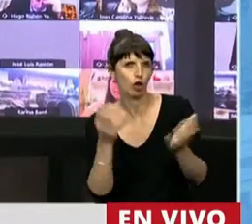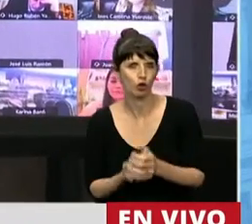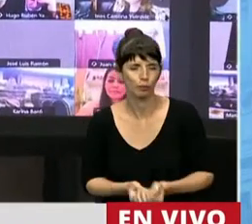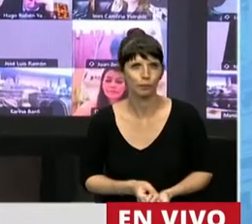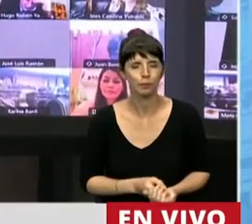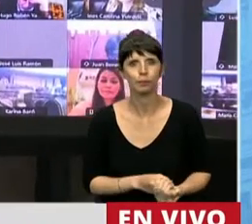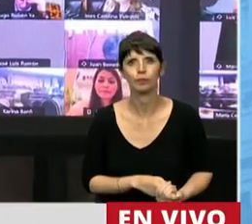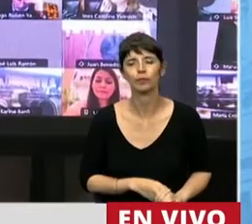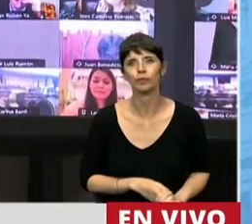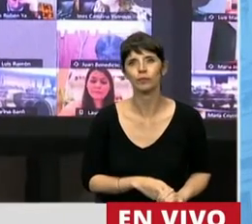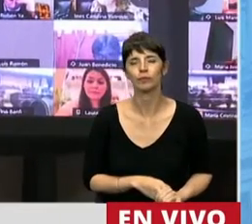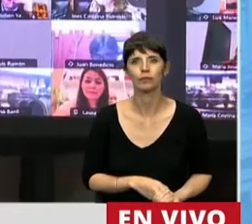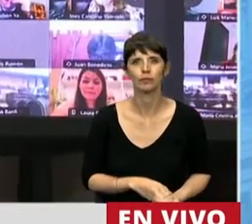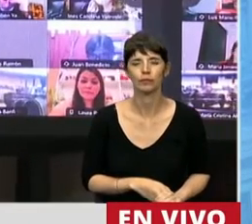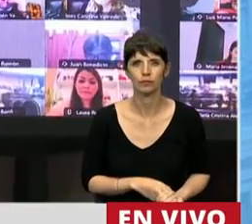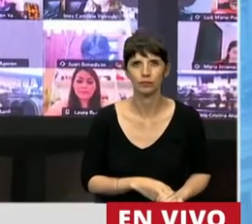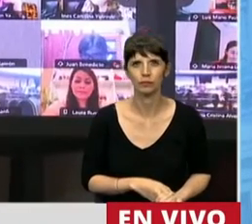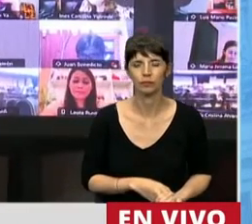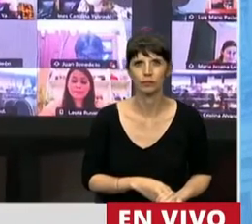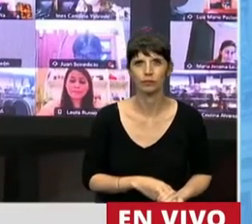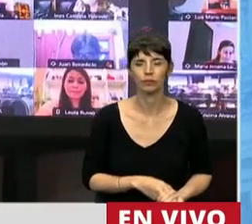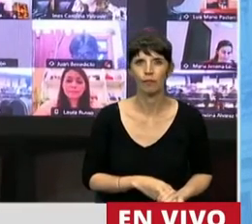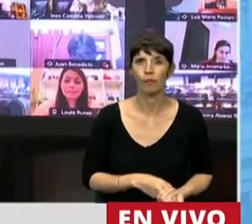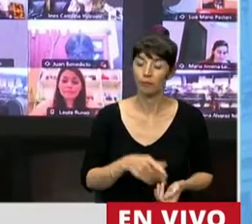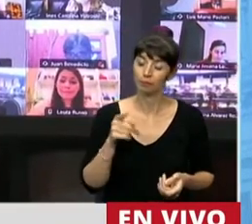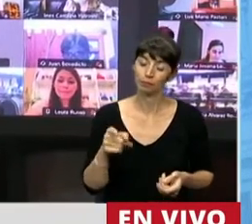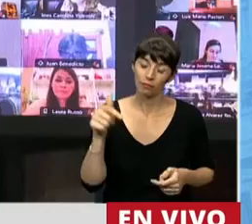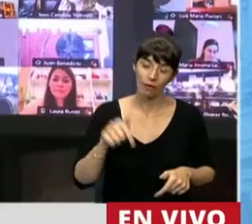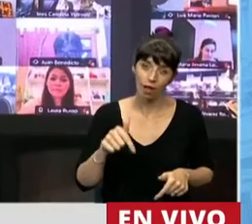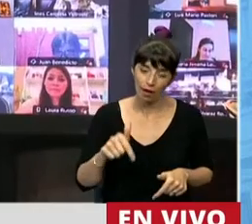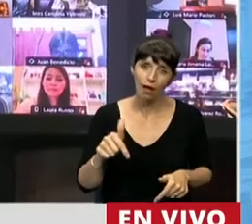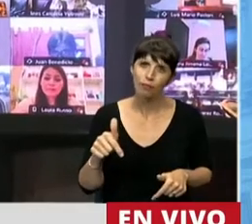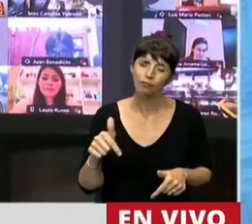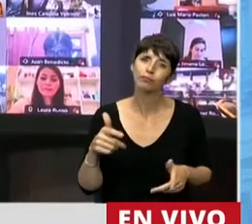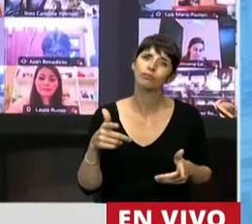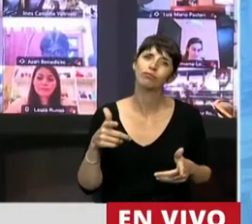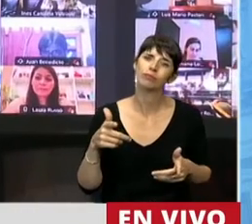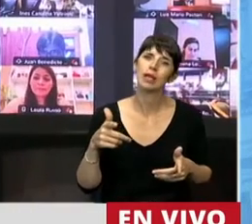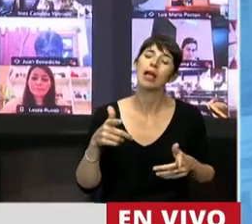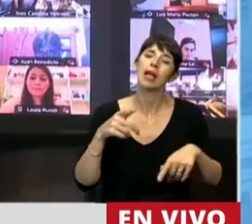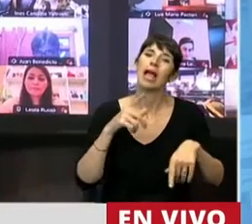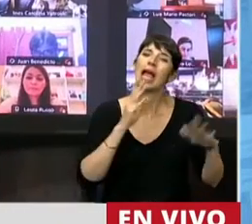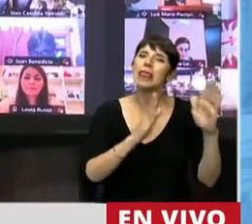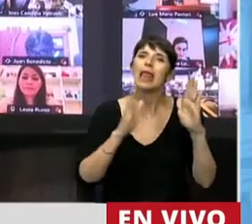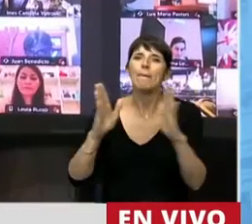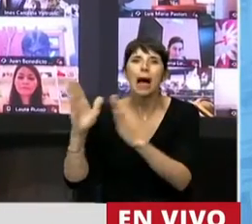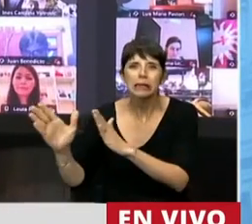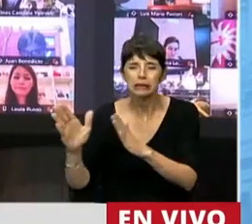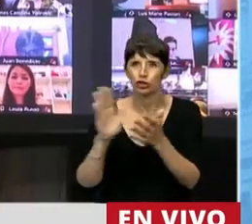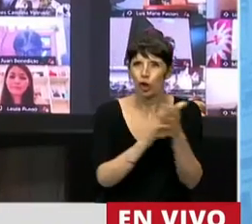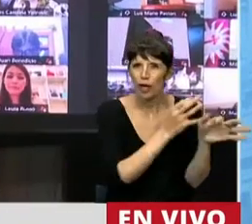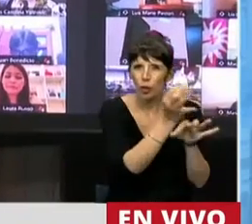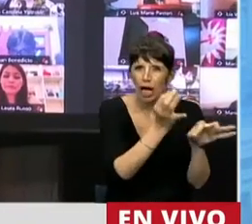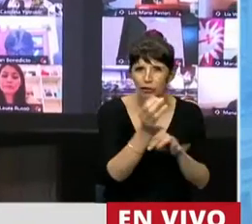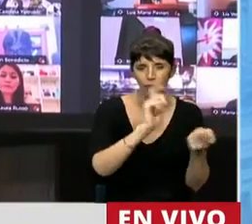Sabemos que, acá se dijo, hemos pasado por distintas etapas de nuestro sistema